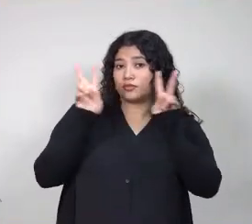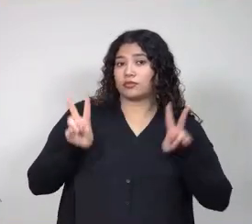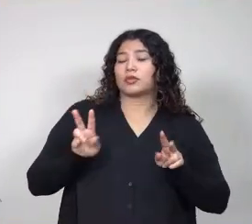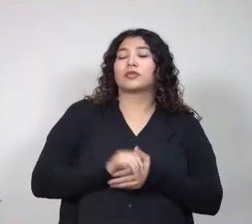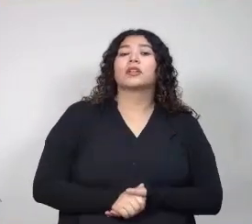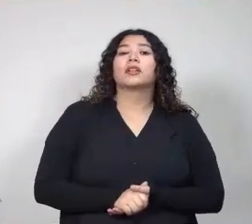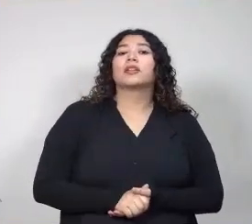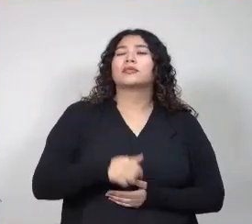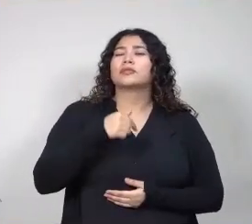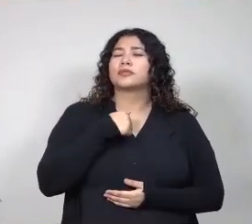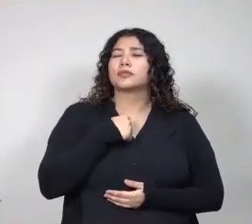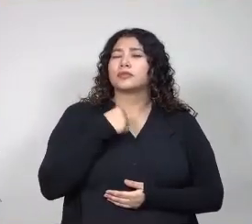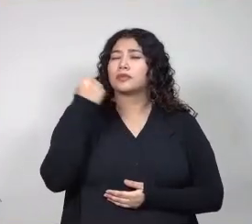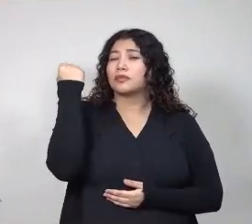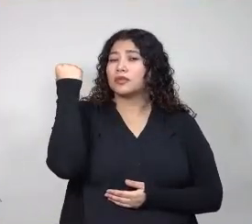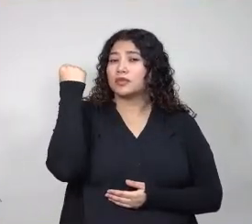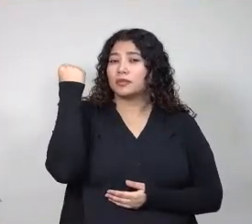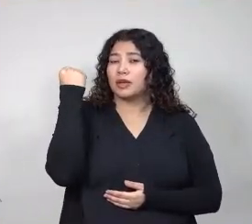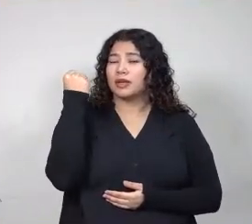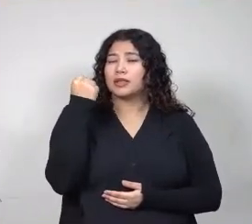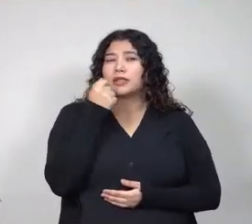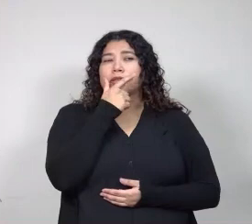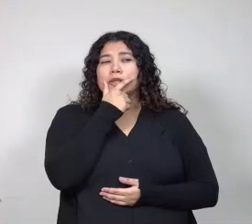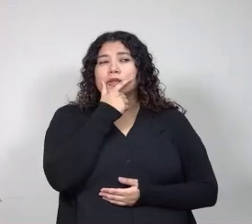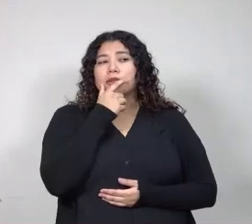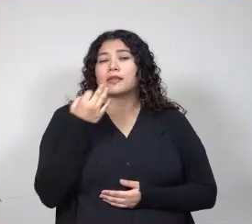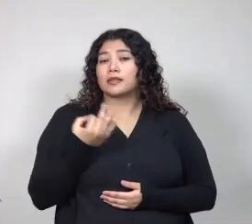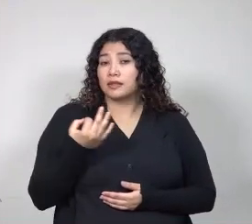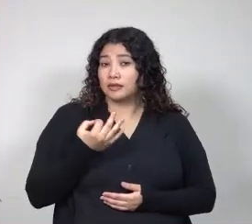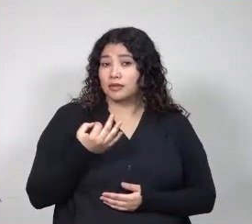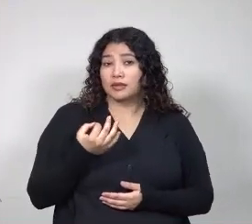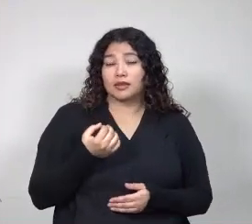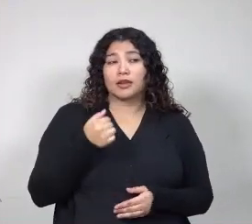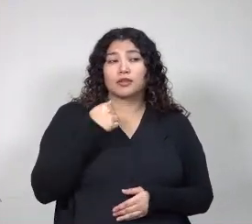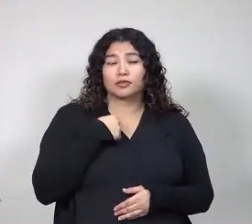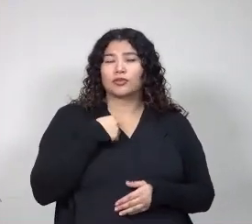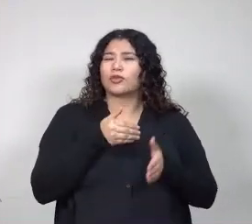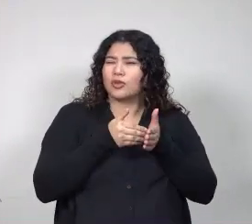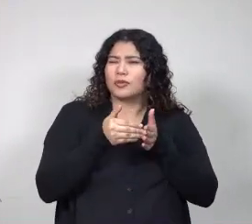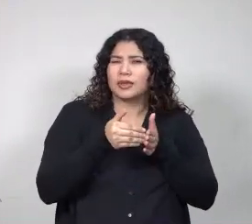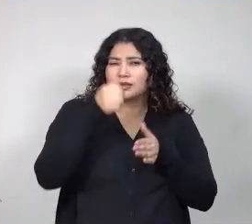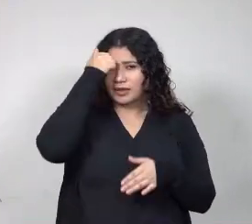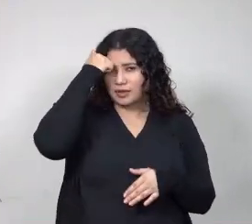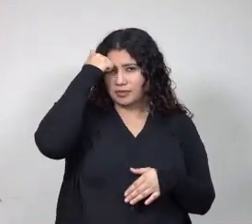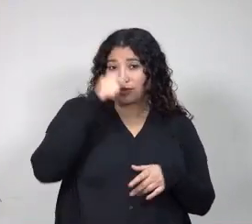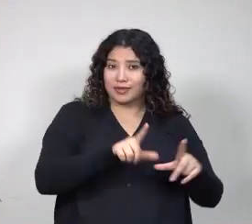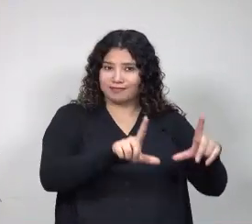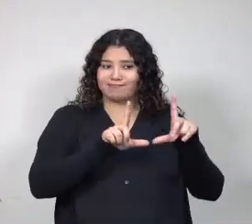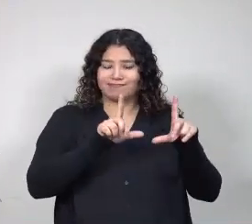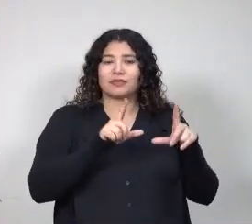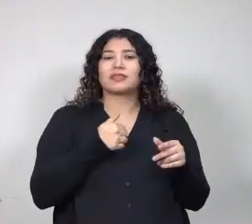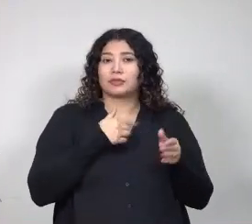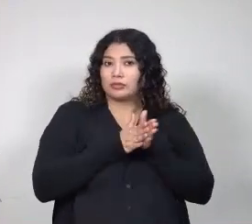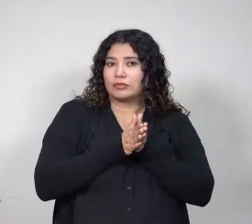principal necesidad que yo destacaría y por la cual entré a estudiar este diplomado es porque hay muchas personas que no